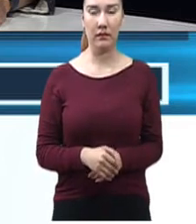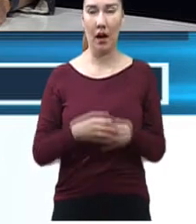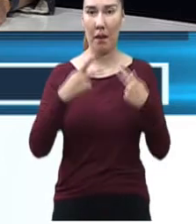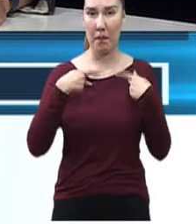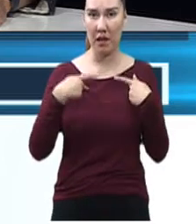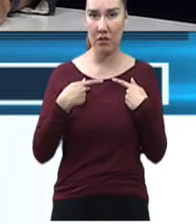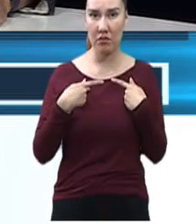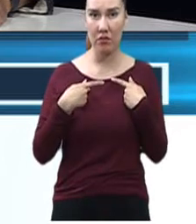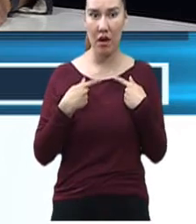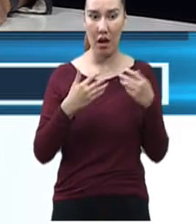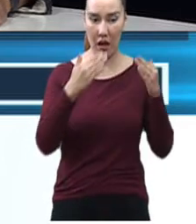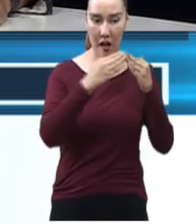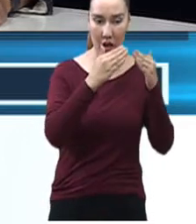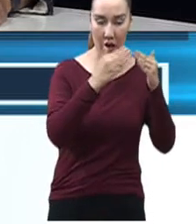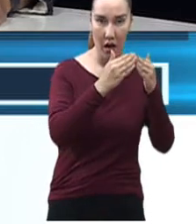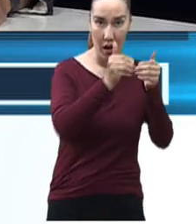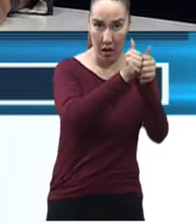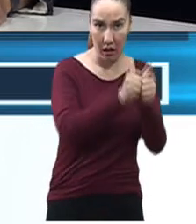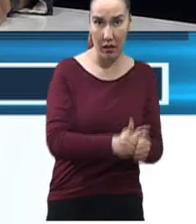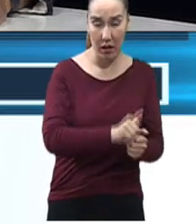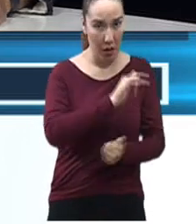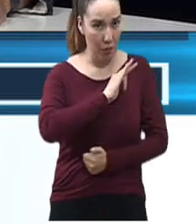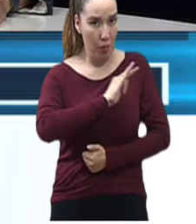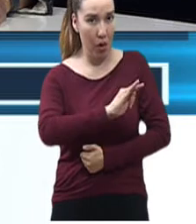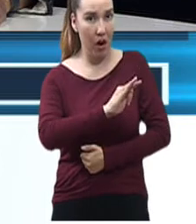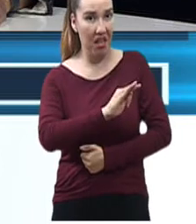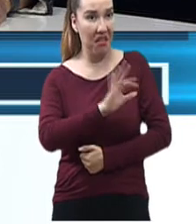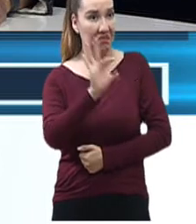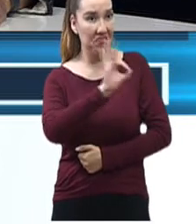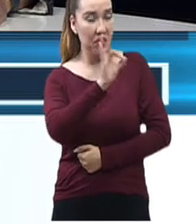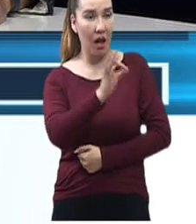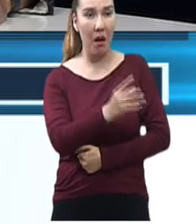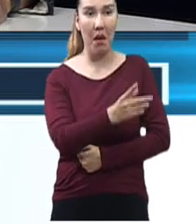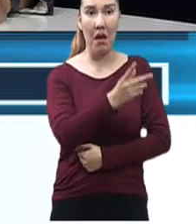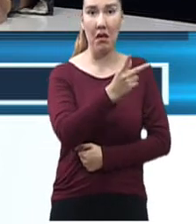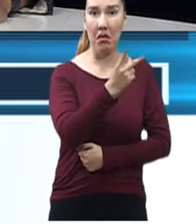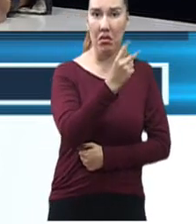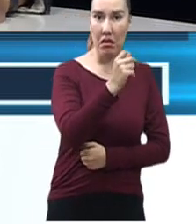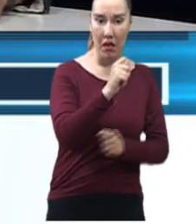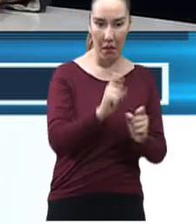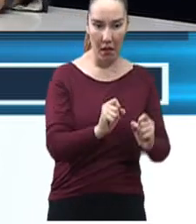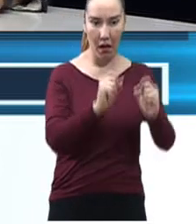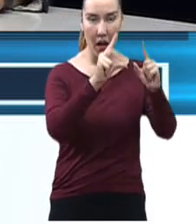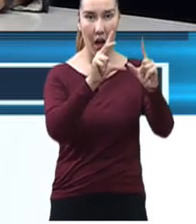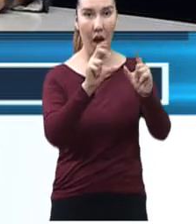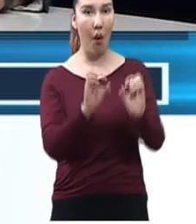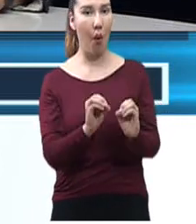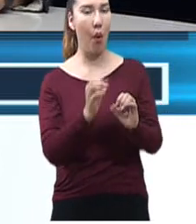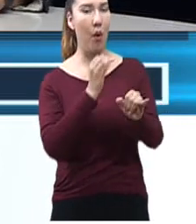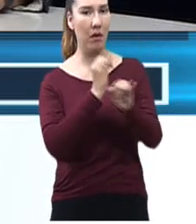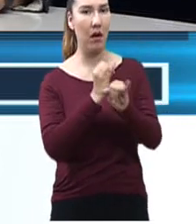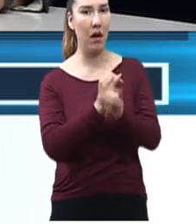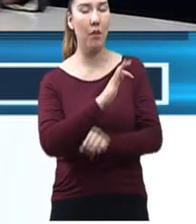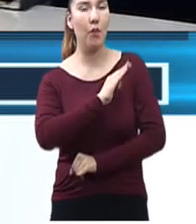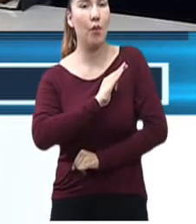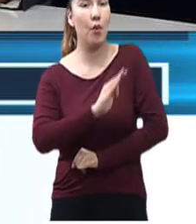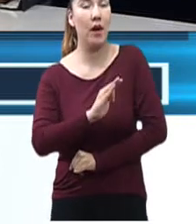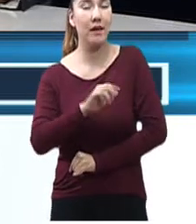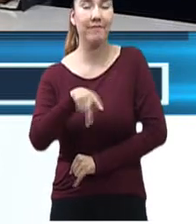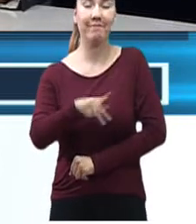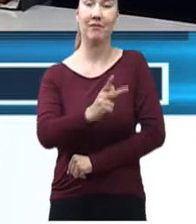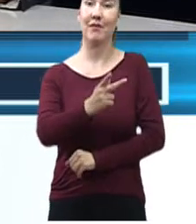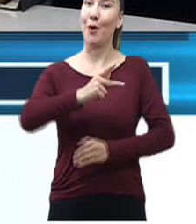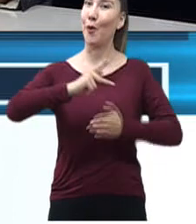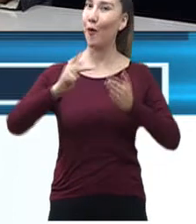puede quedar en casa, gente que puede tener una red Wi-Fi y un televisor, pero vuelvo a lo mismo, todas